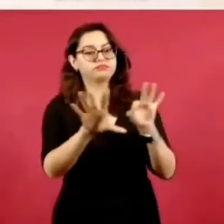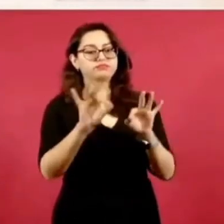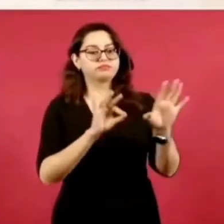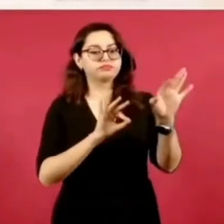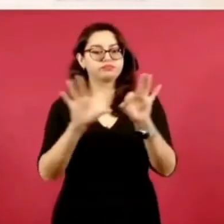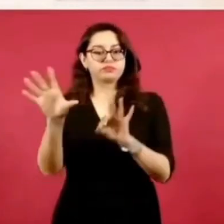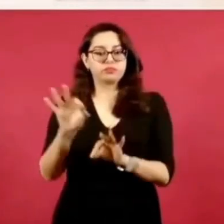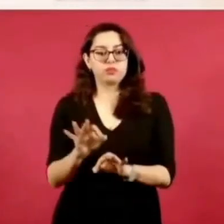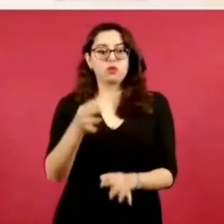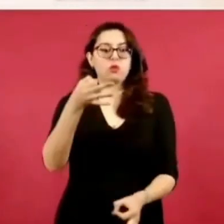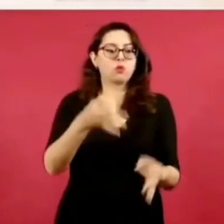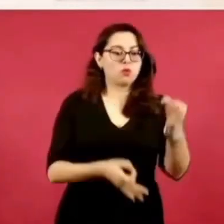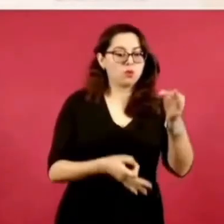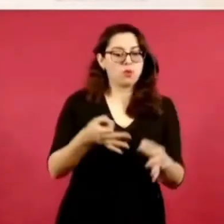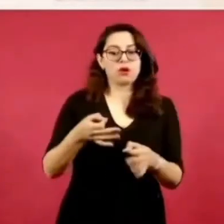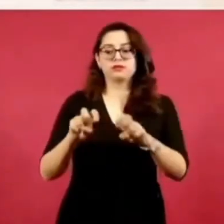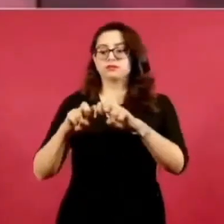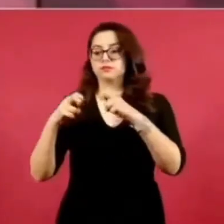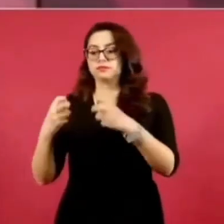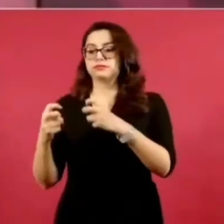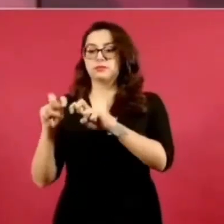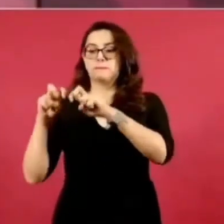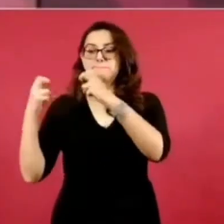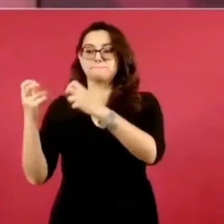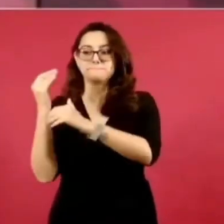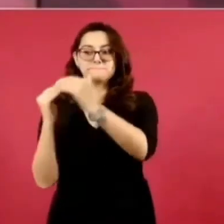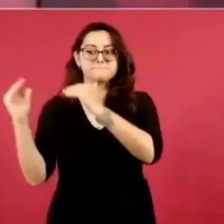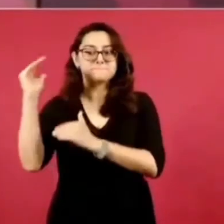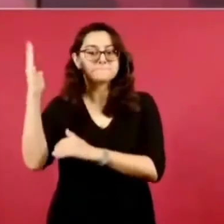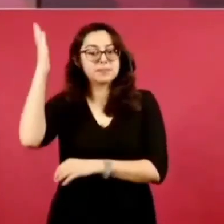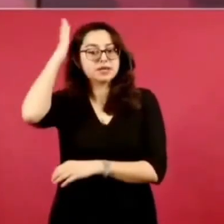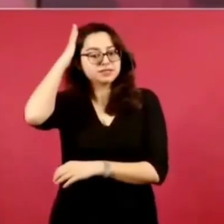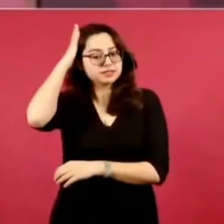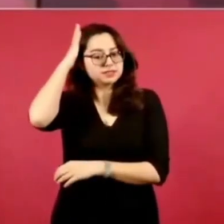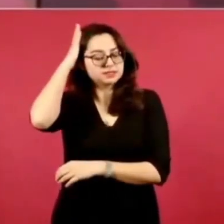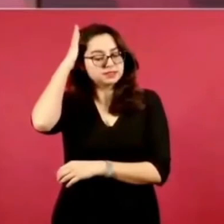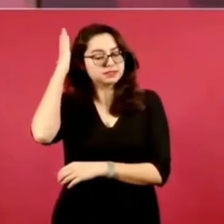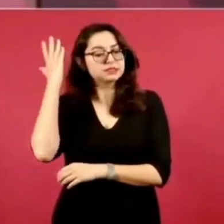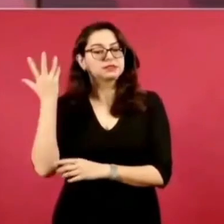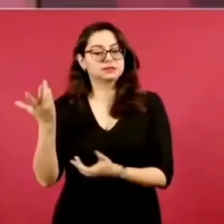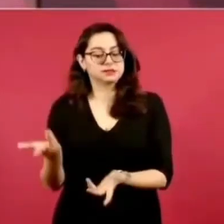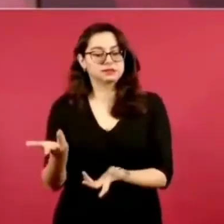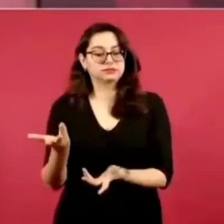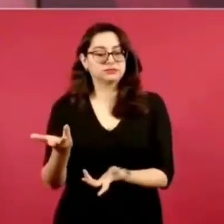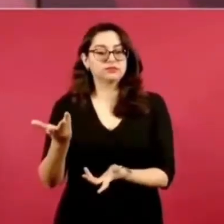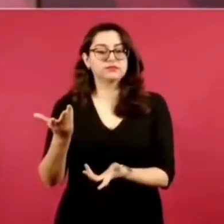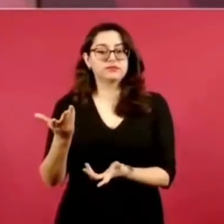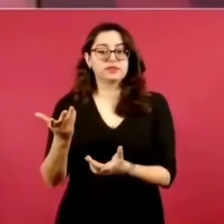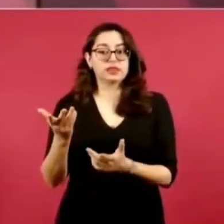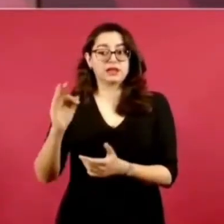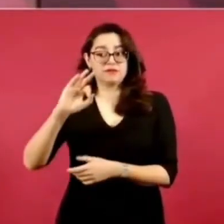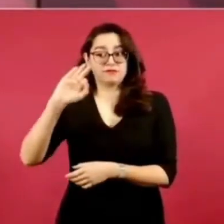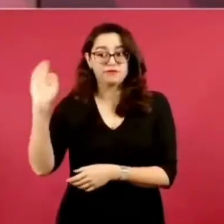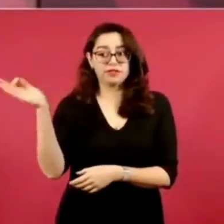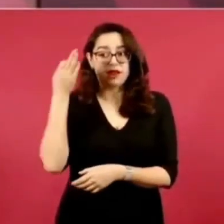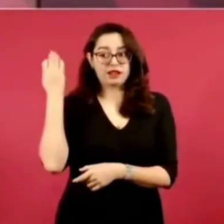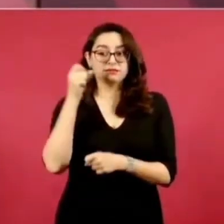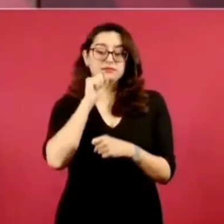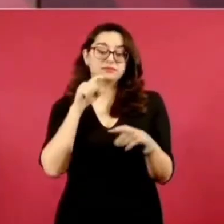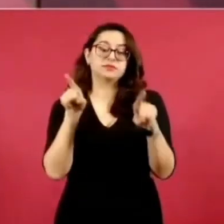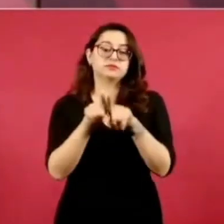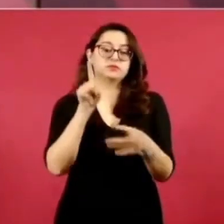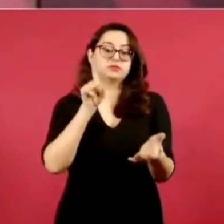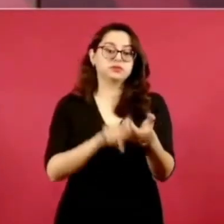elegir jueces, magistrados, ministros, repito, en lo federal y en los estados.